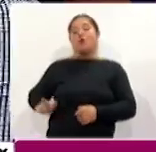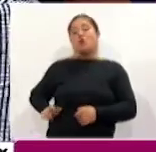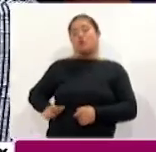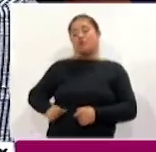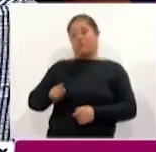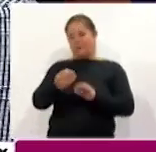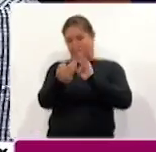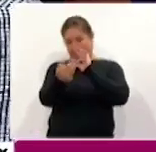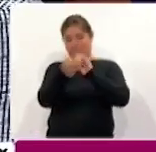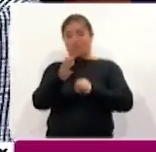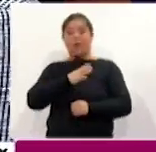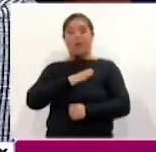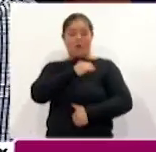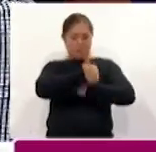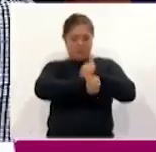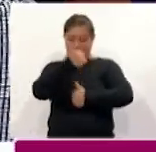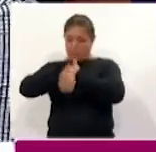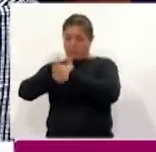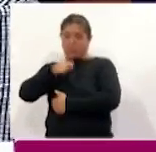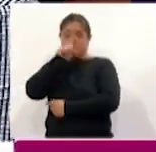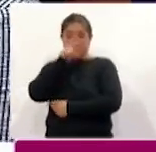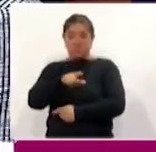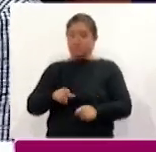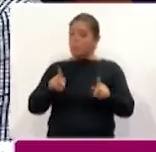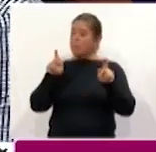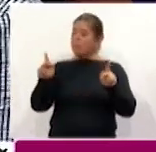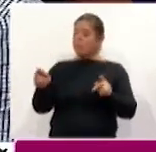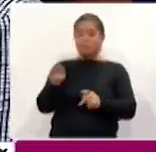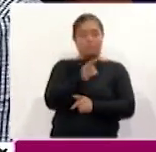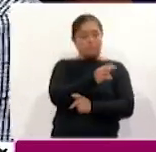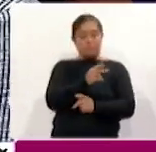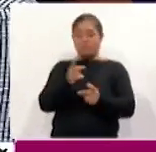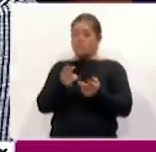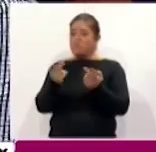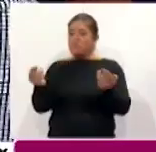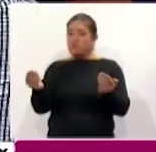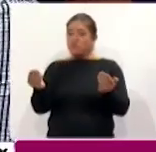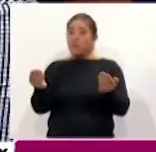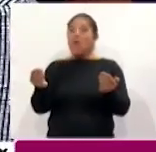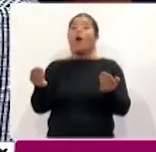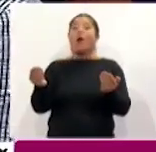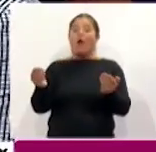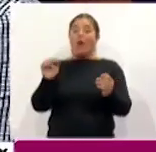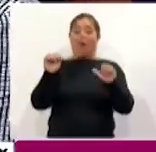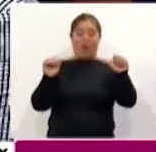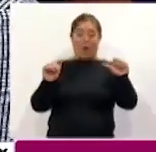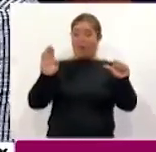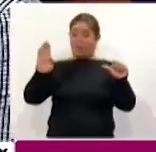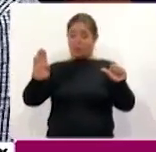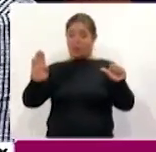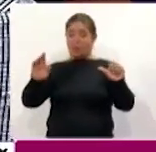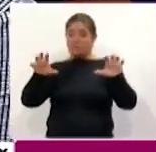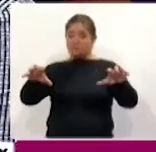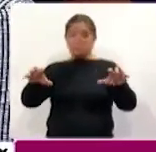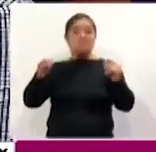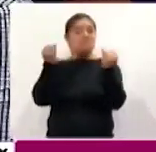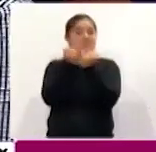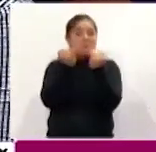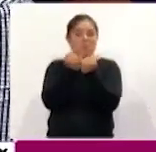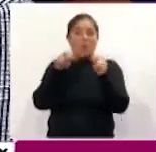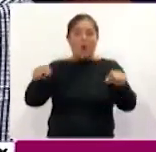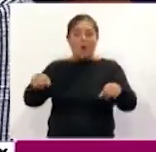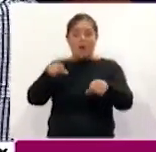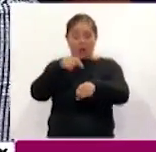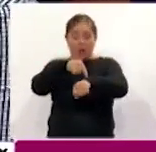tendremos partidos simultáneos en los dos estadios, tanto en el estadio A y en el estadio B, hasta el día de mañana que lleguen todos los equipos a